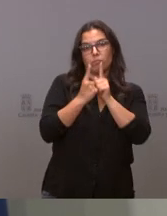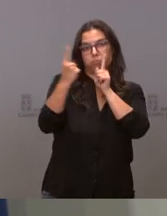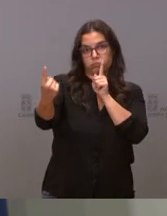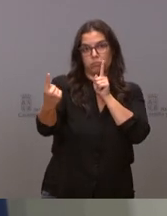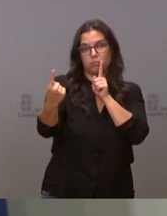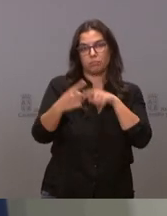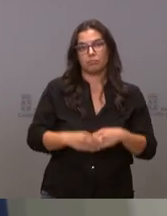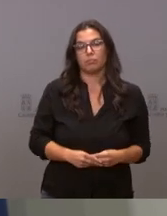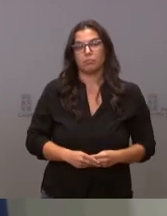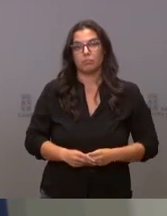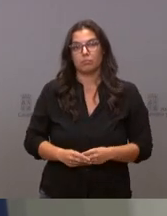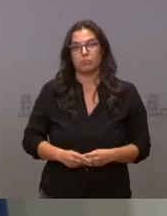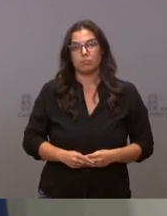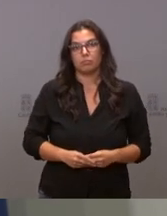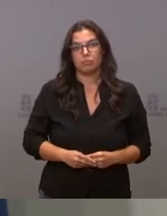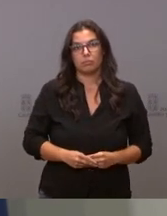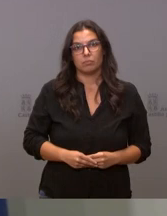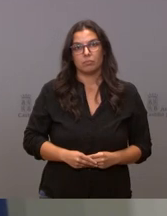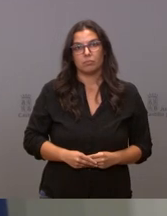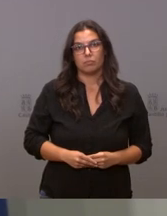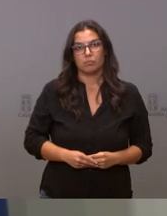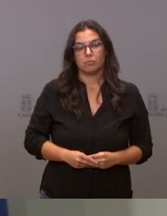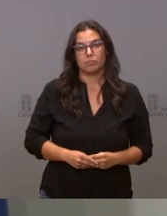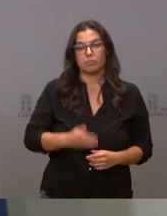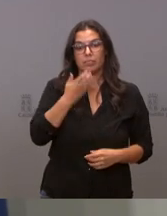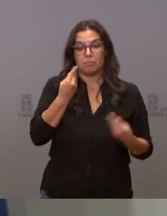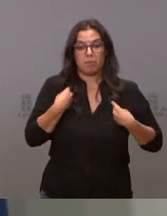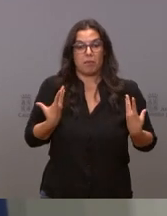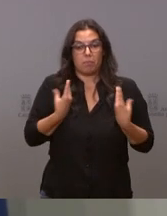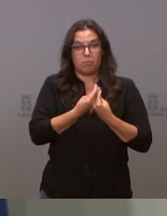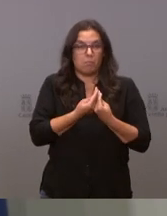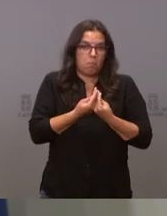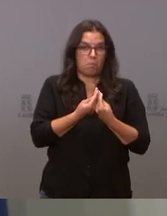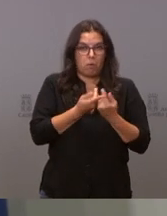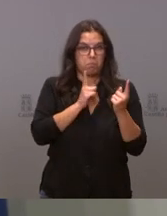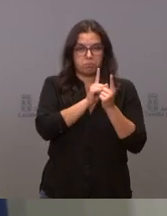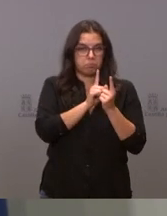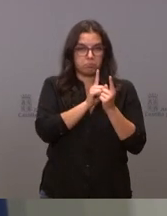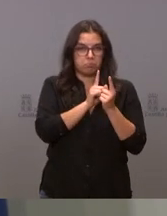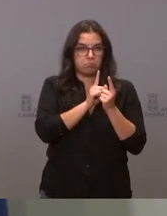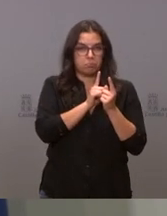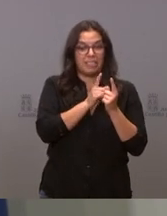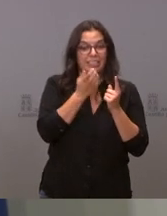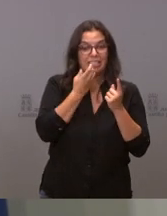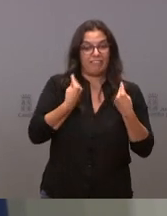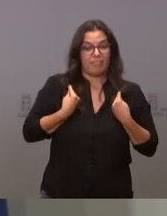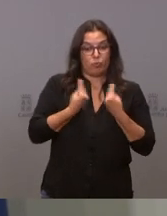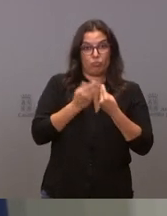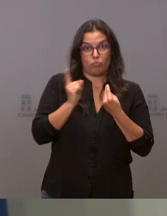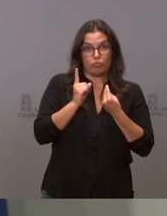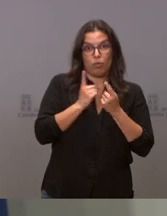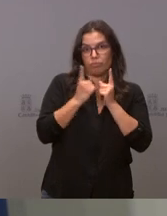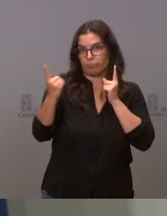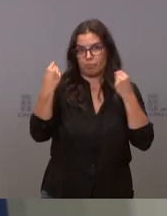en marcha si uno está con un conviviente está con un conviviente está con un no conviviente pues sigue siendo lo mismo